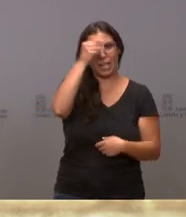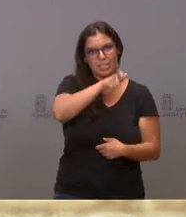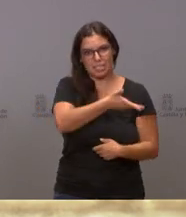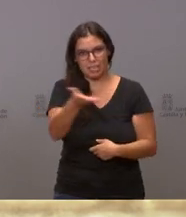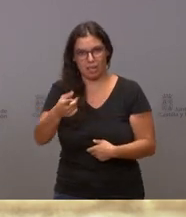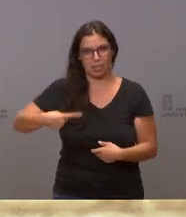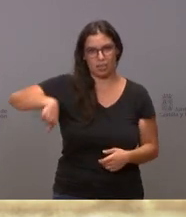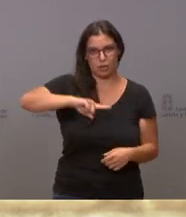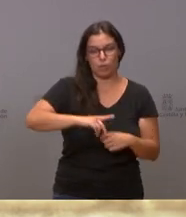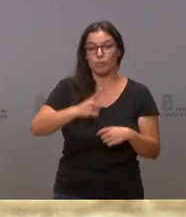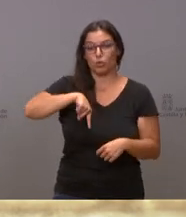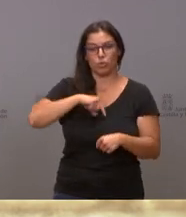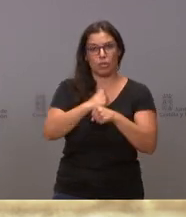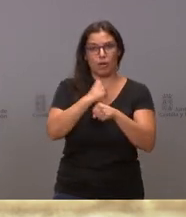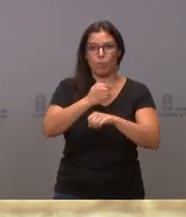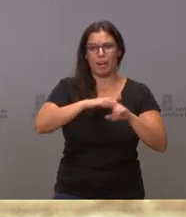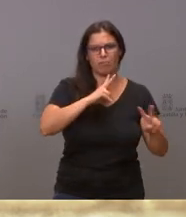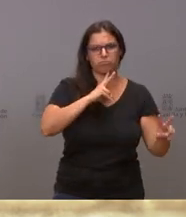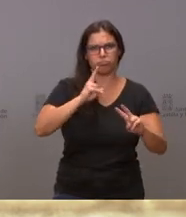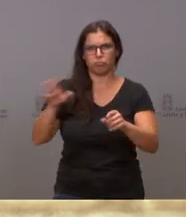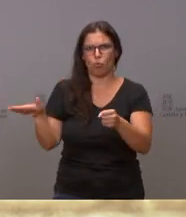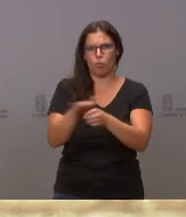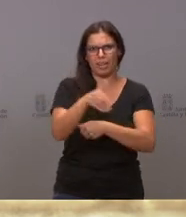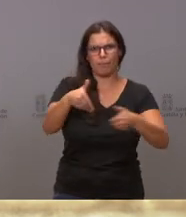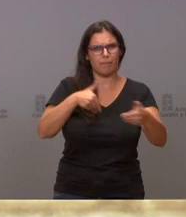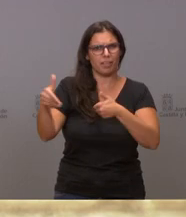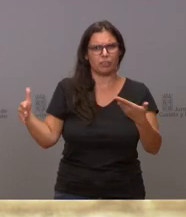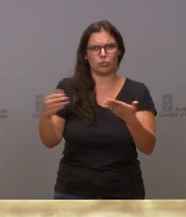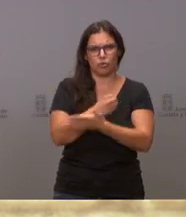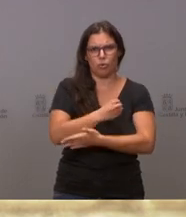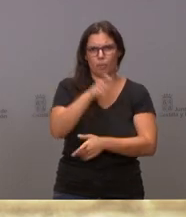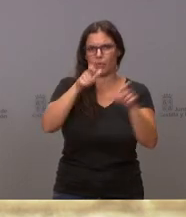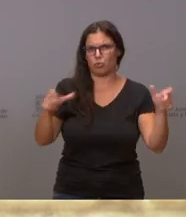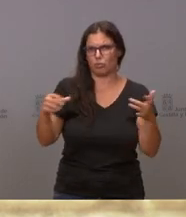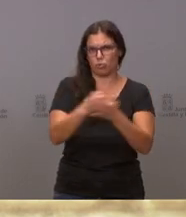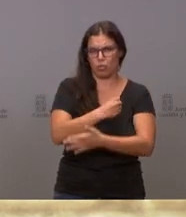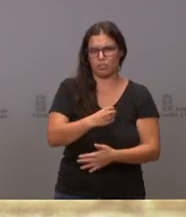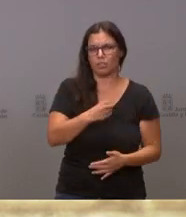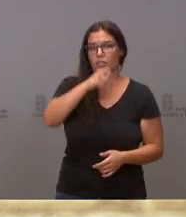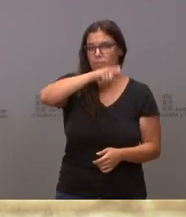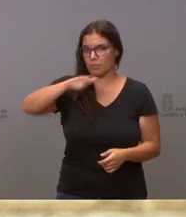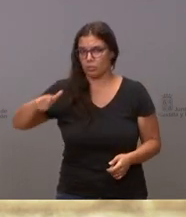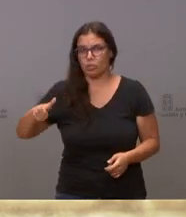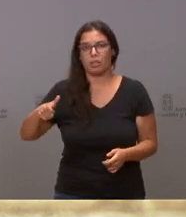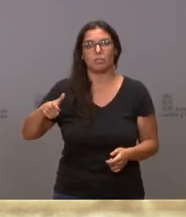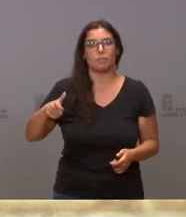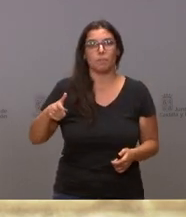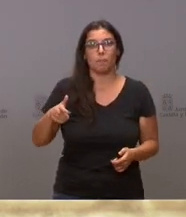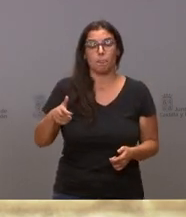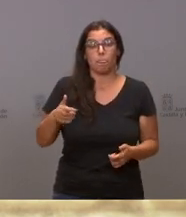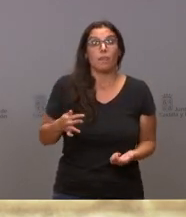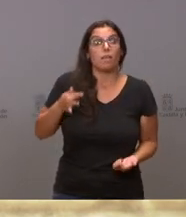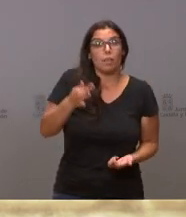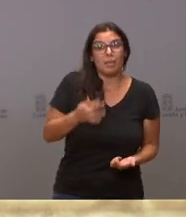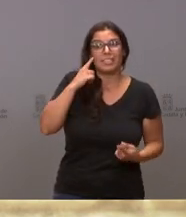para dar respuesta a todas las demandas de la población, de las personas y, además, hacerlo